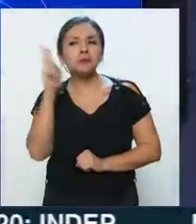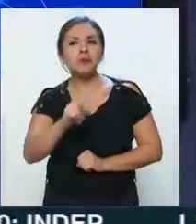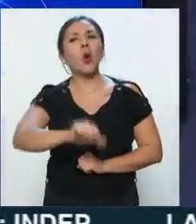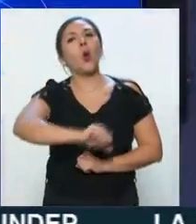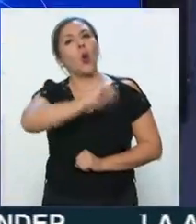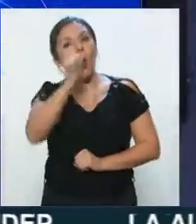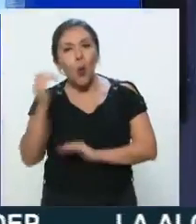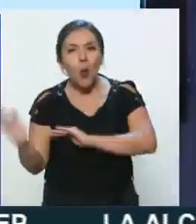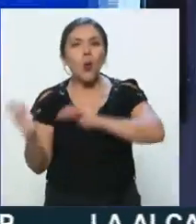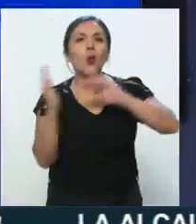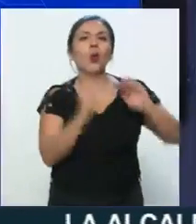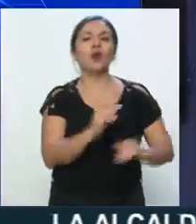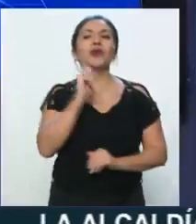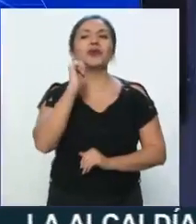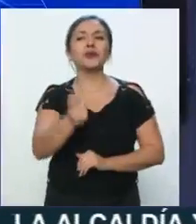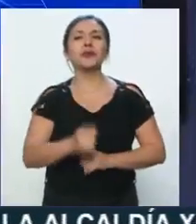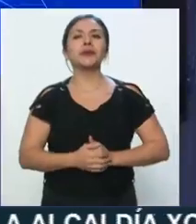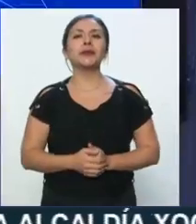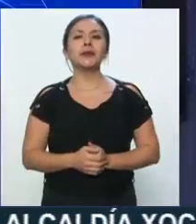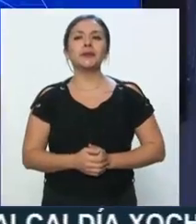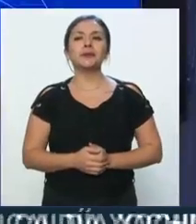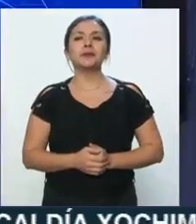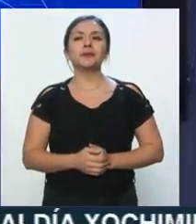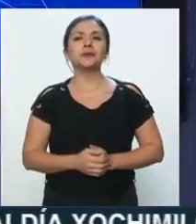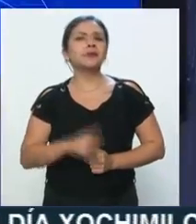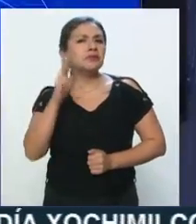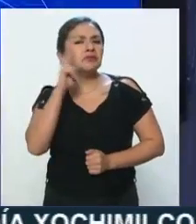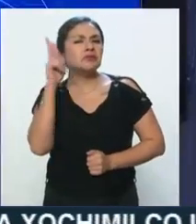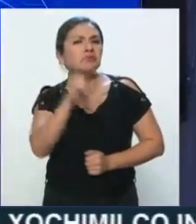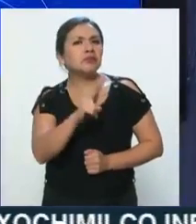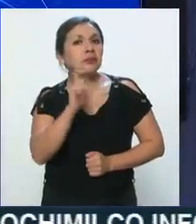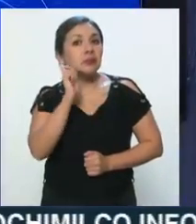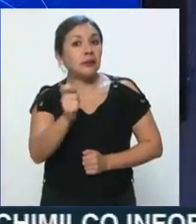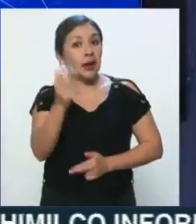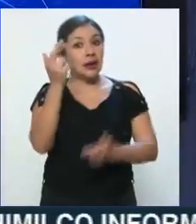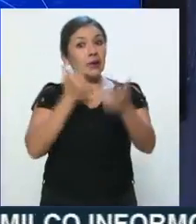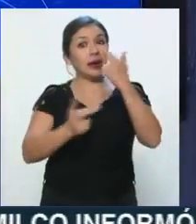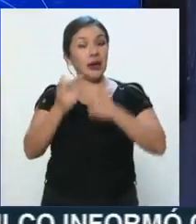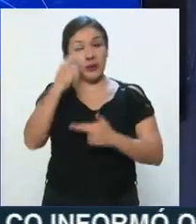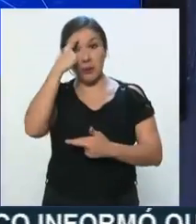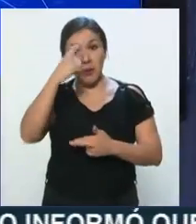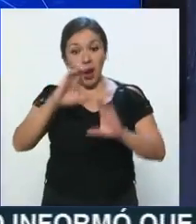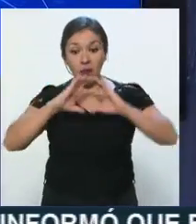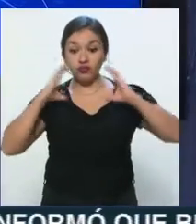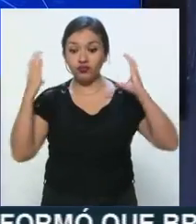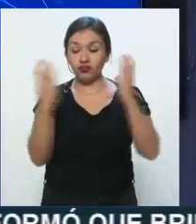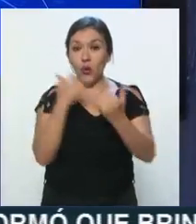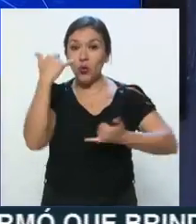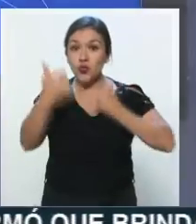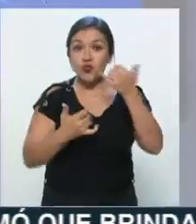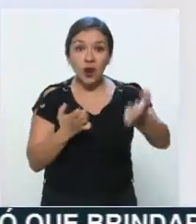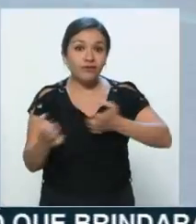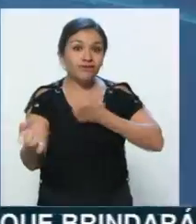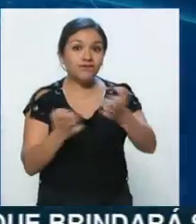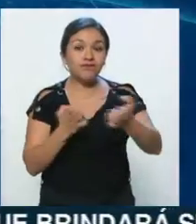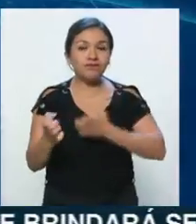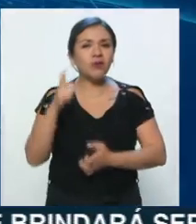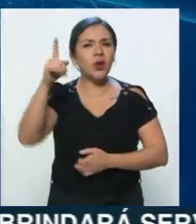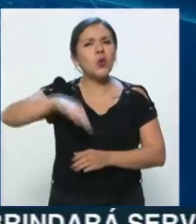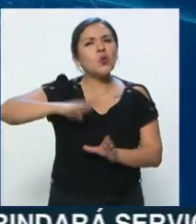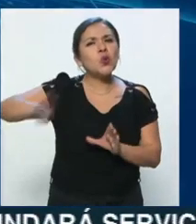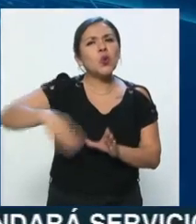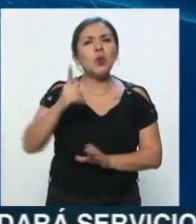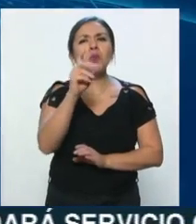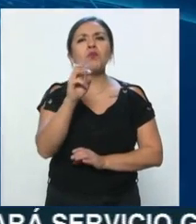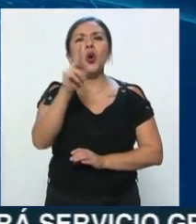en otro tema, ahora pasamos a ver el regreso a las canchas, el regreso a los entrenamientos del Club Porto, donde